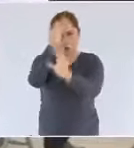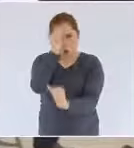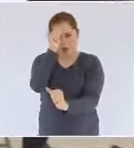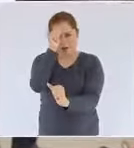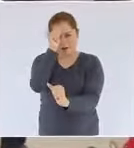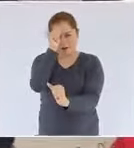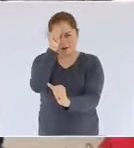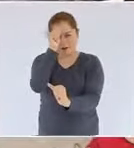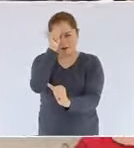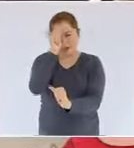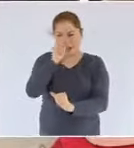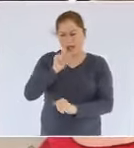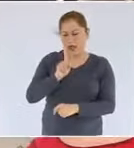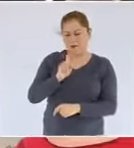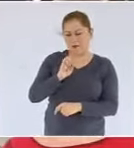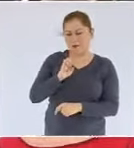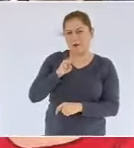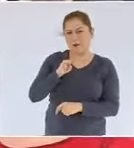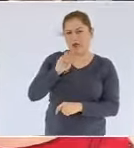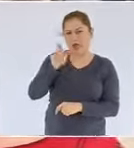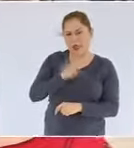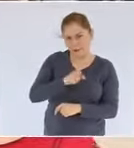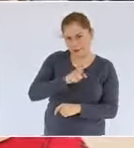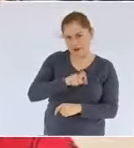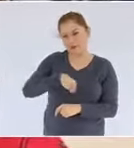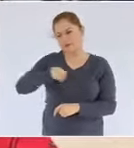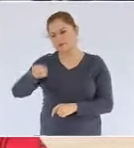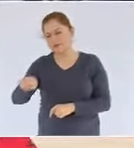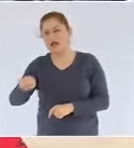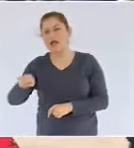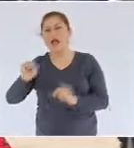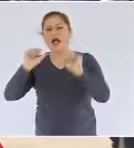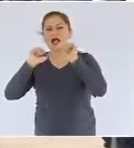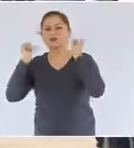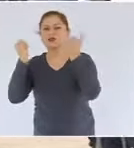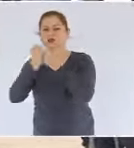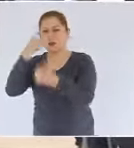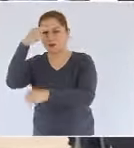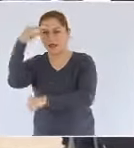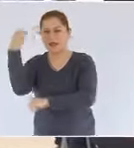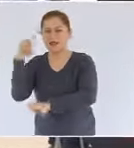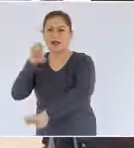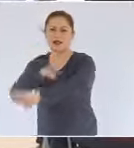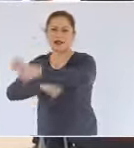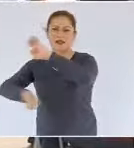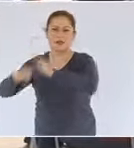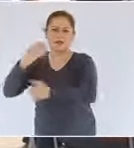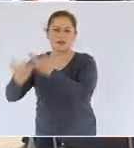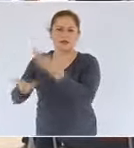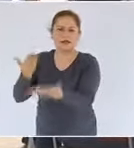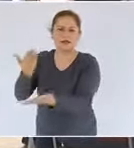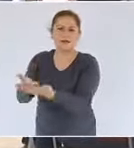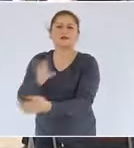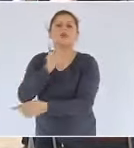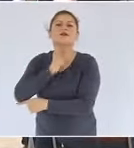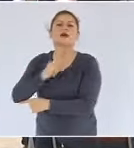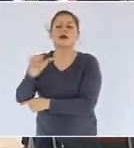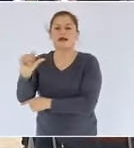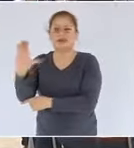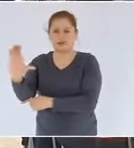entre Petróleos Mexicanos y la Asociación Mexicana de Empresas de Servicios Petroleros AC.